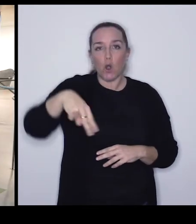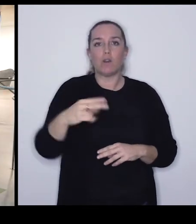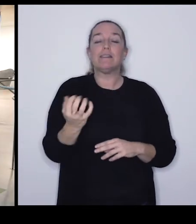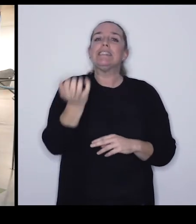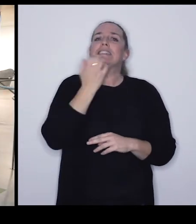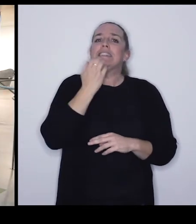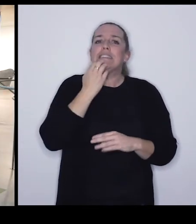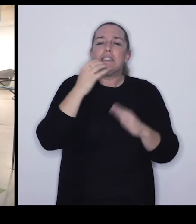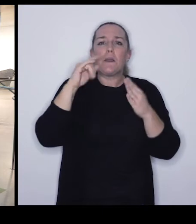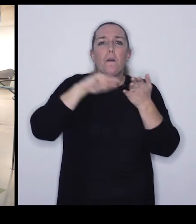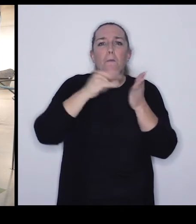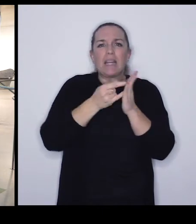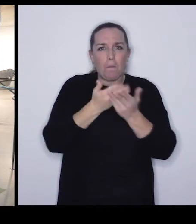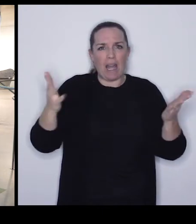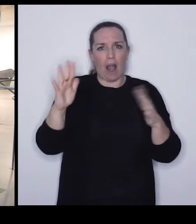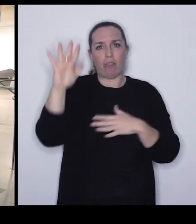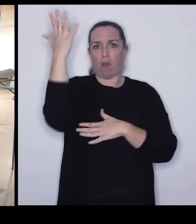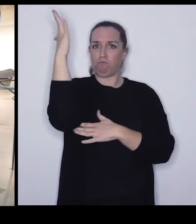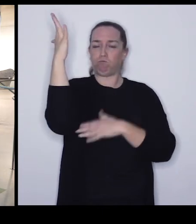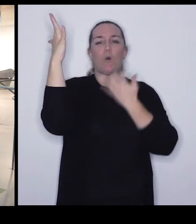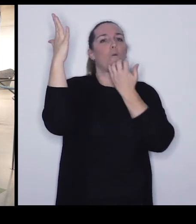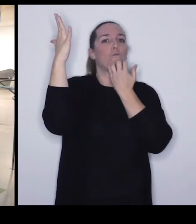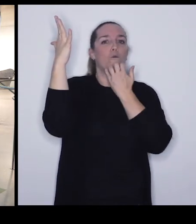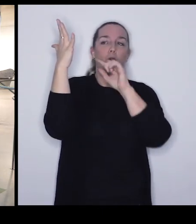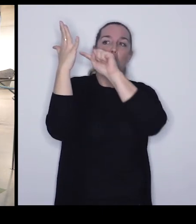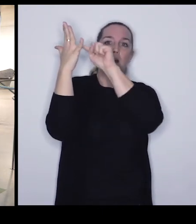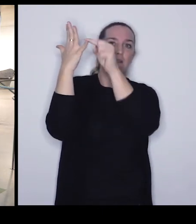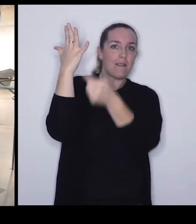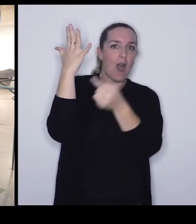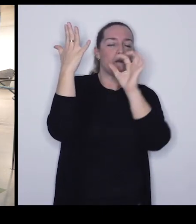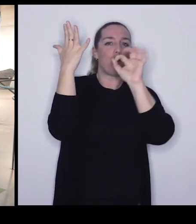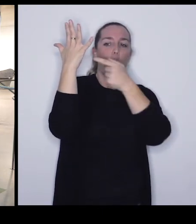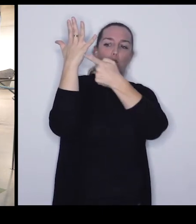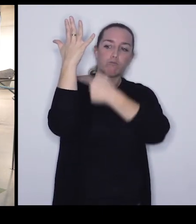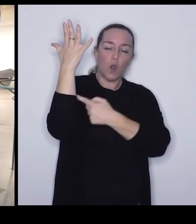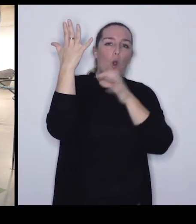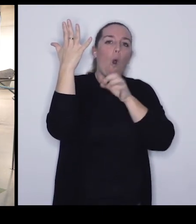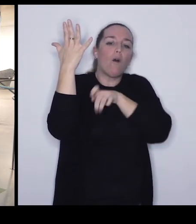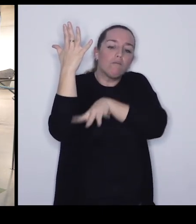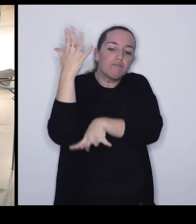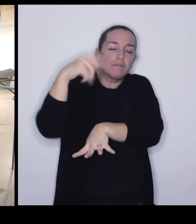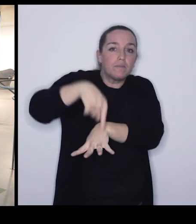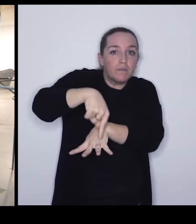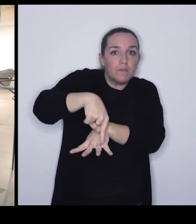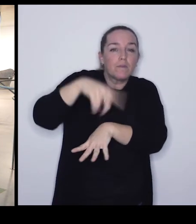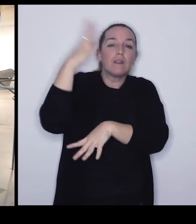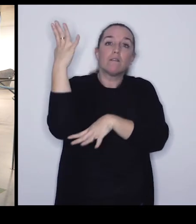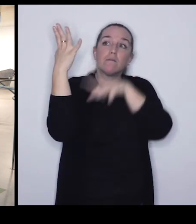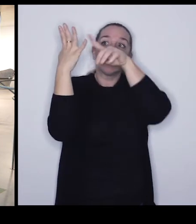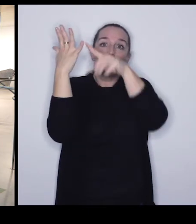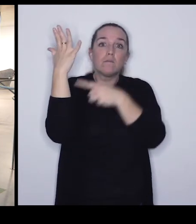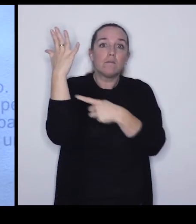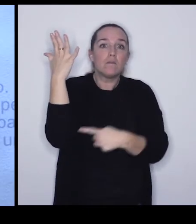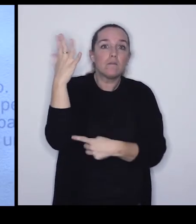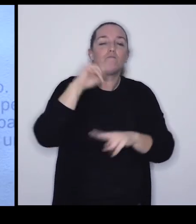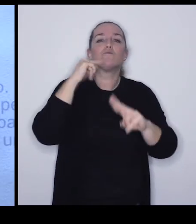partes... ...más voluminosas de los vegetales... ...como son ramas, troncos o raíces... ...ya estaríamos